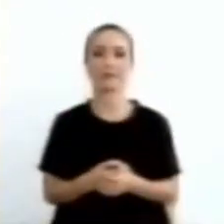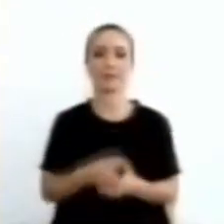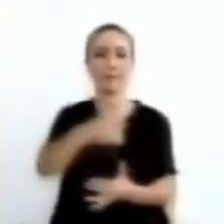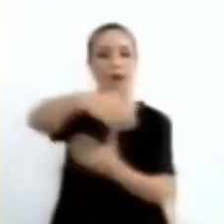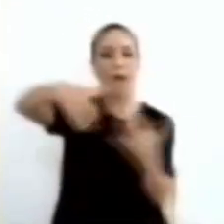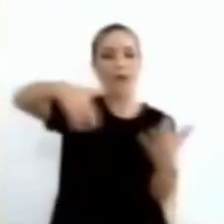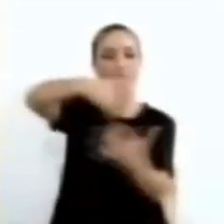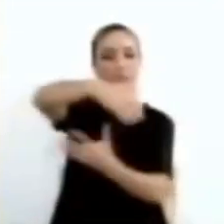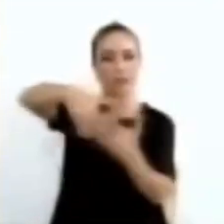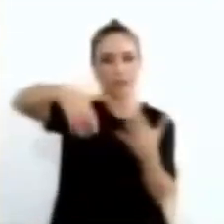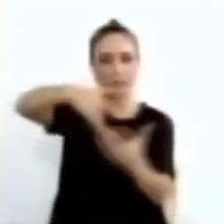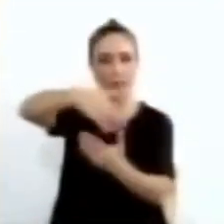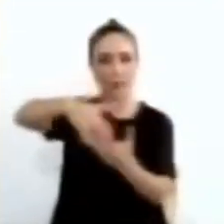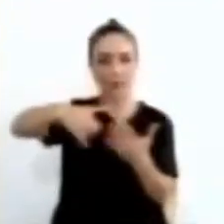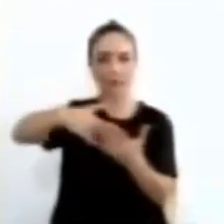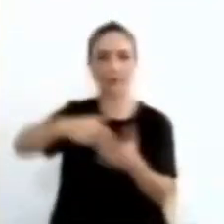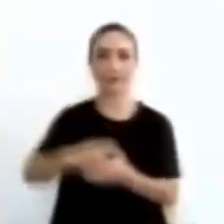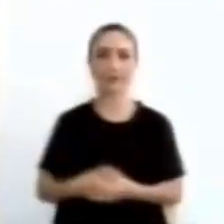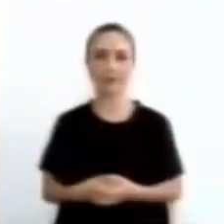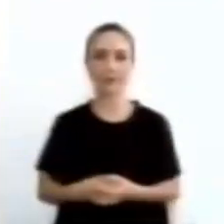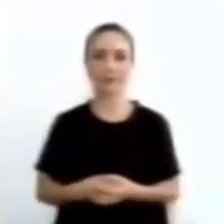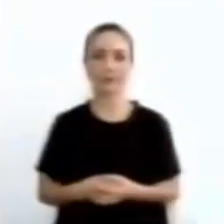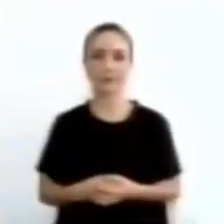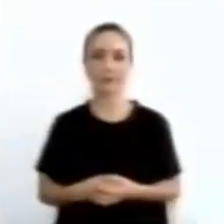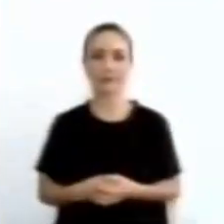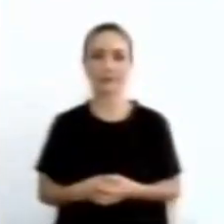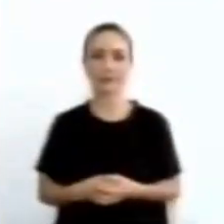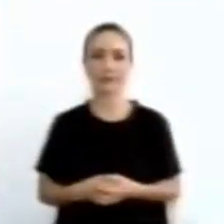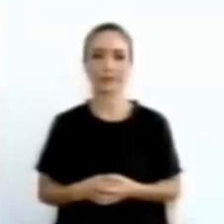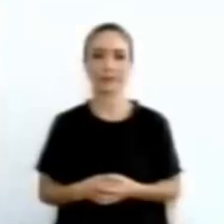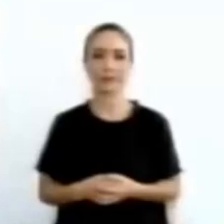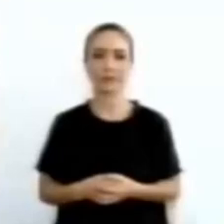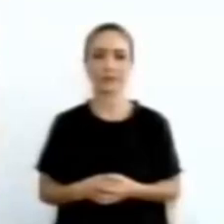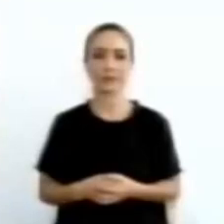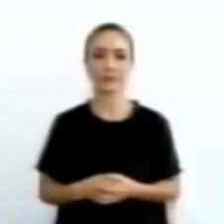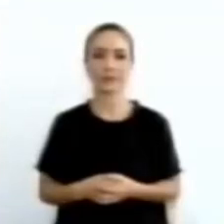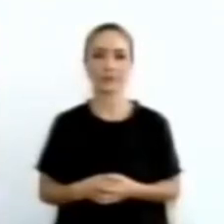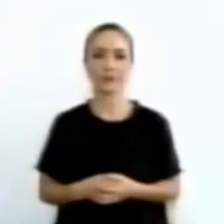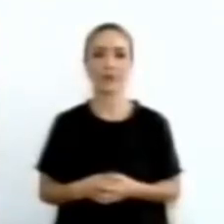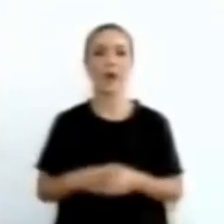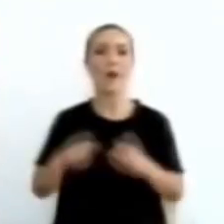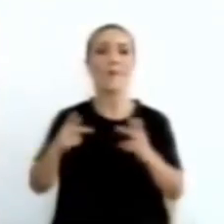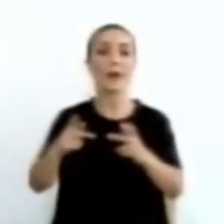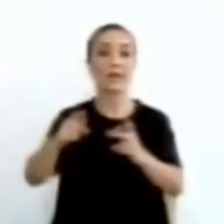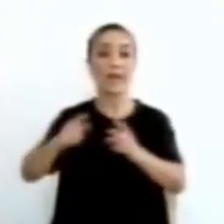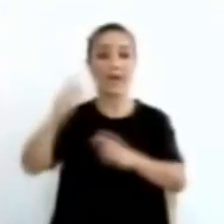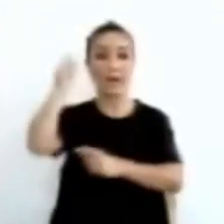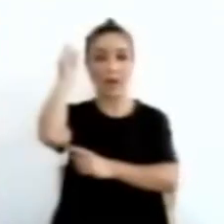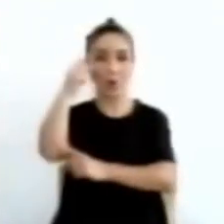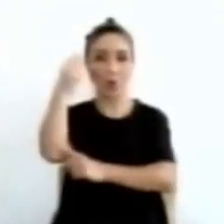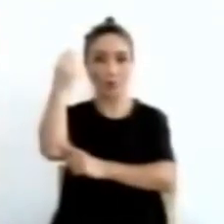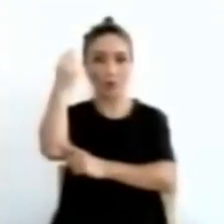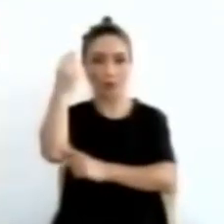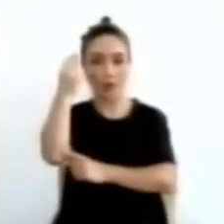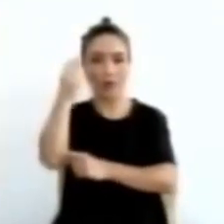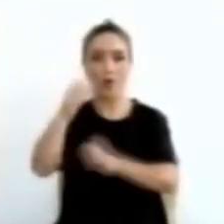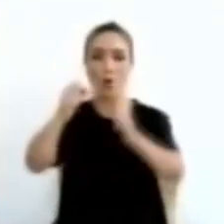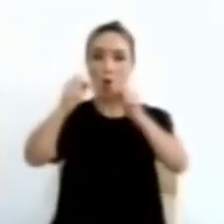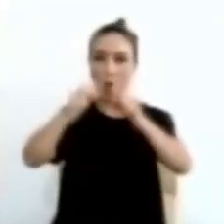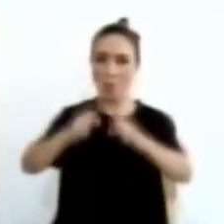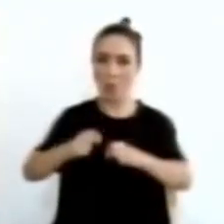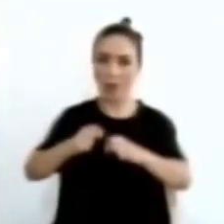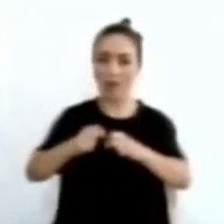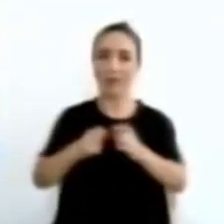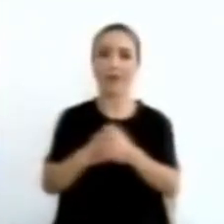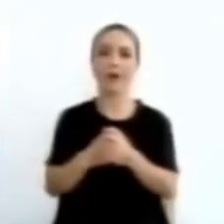nosotros para que las autoridades gubernamentales legislen a favor